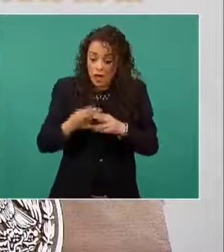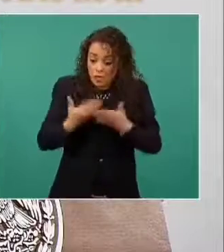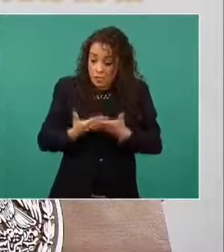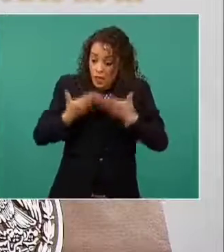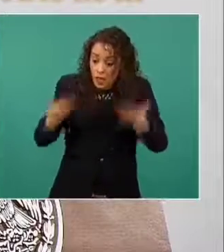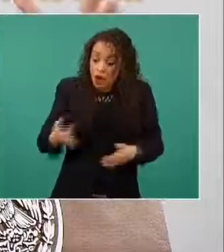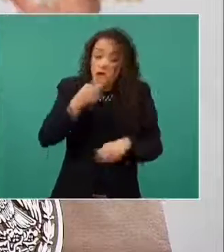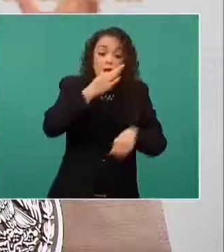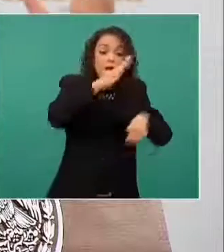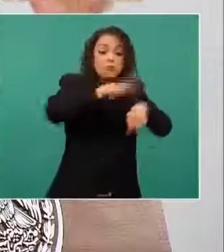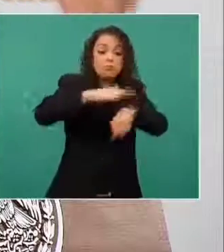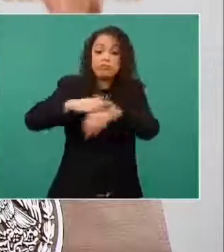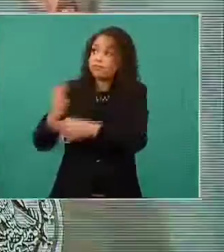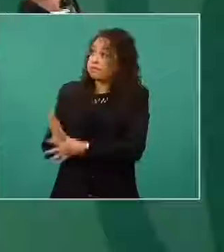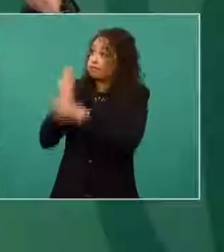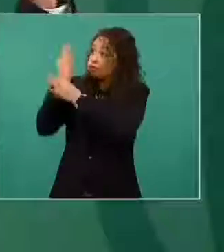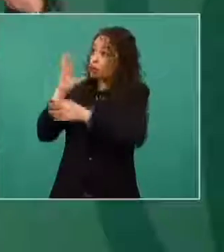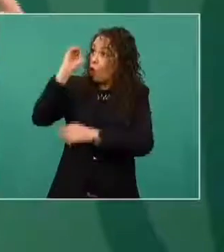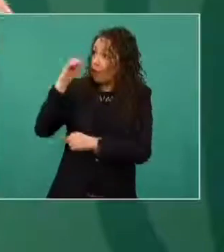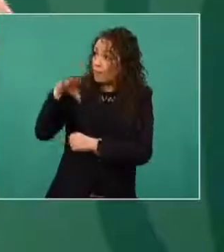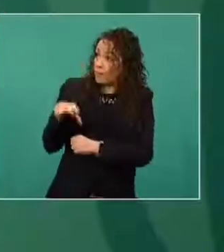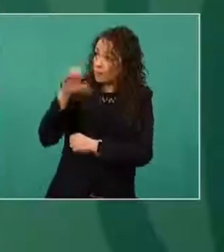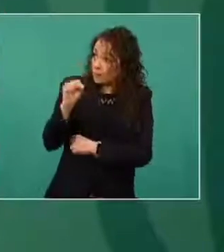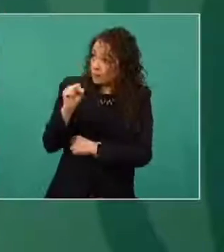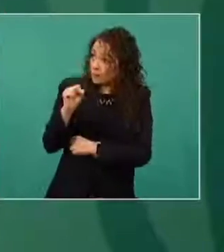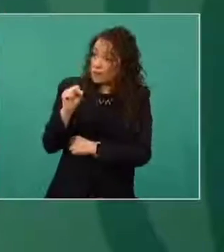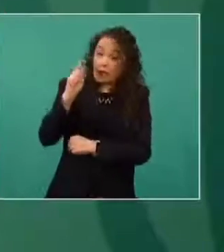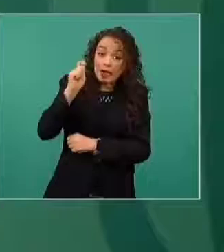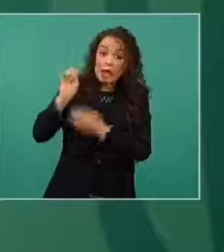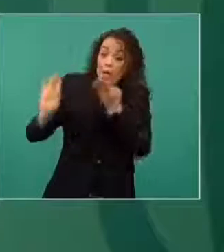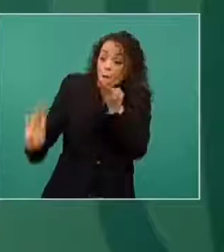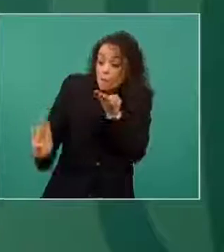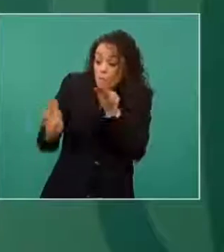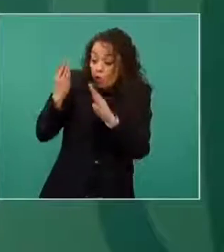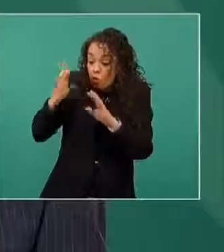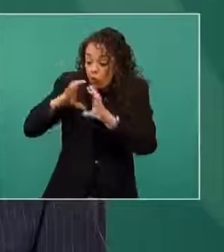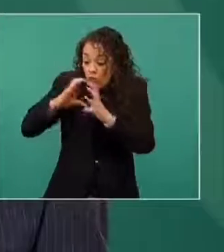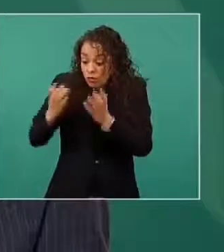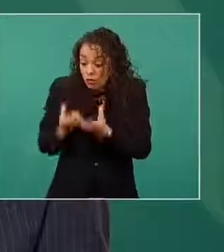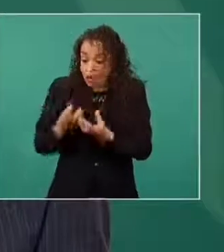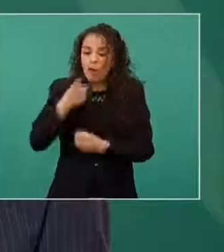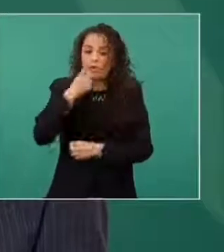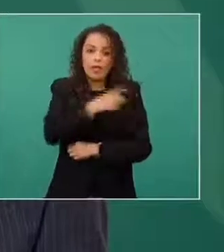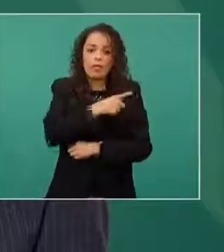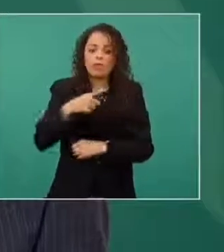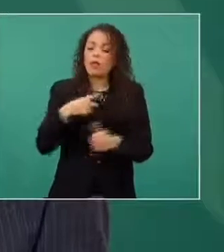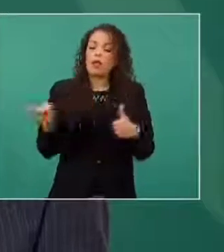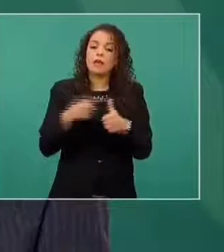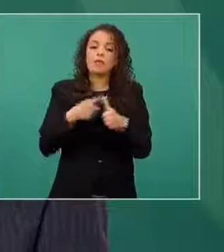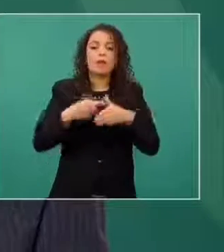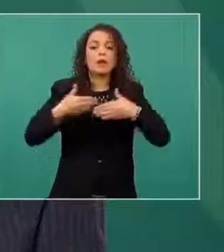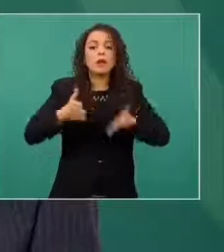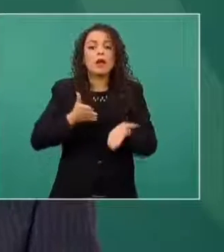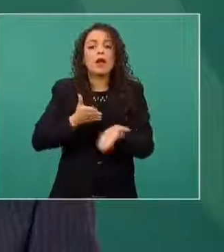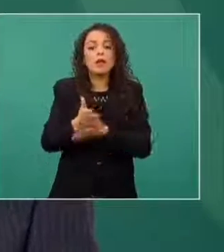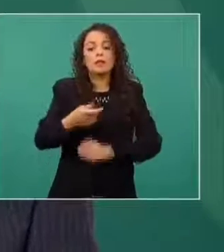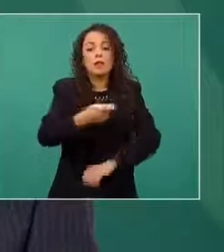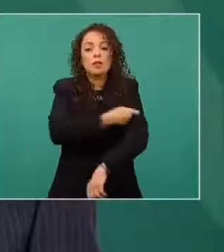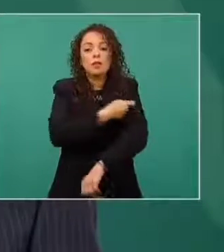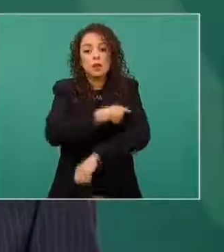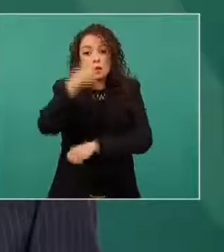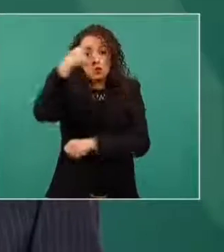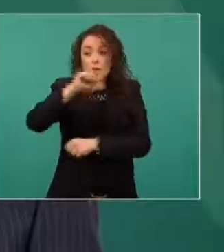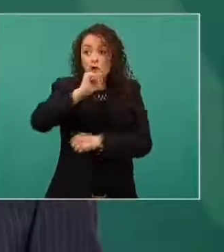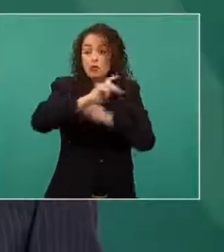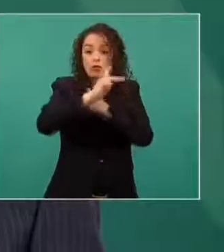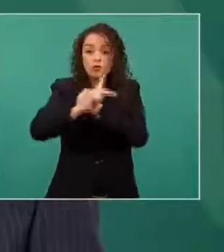siendo como sistema mundo, debemos priorizar el acceso a las vacunas para los países